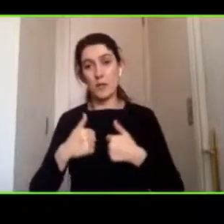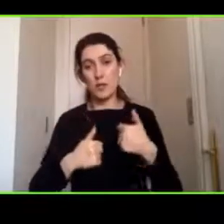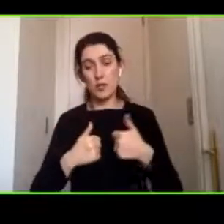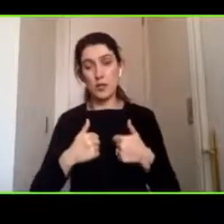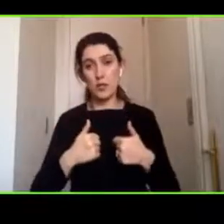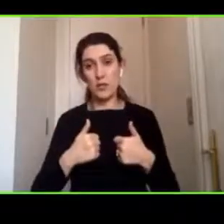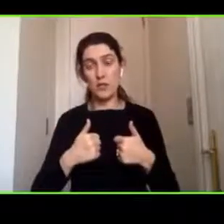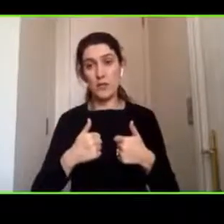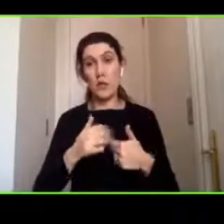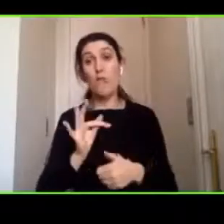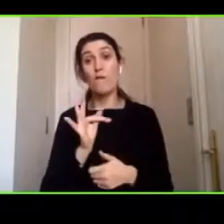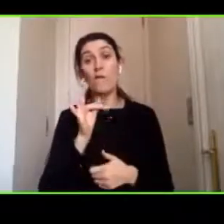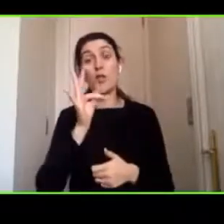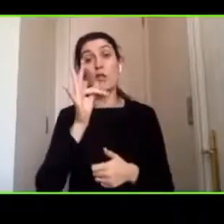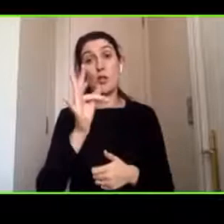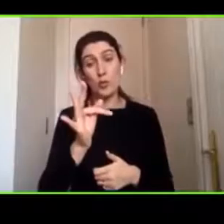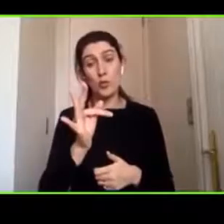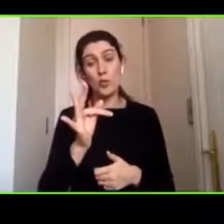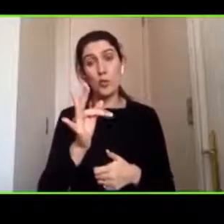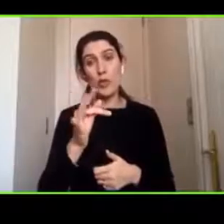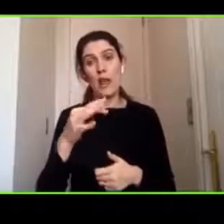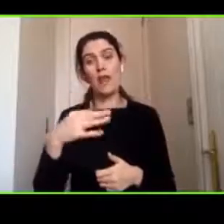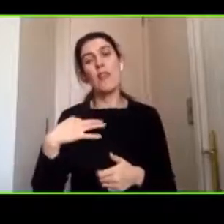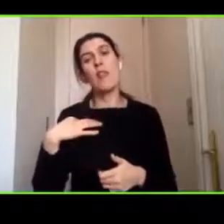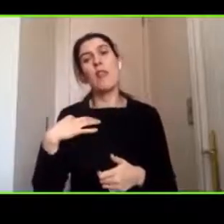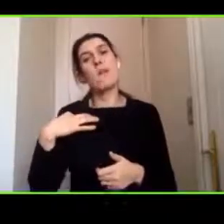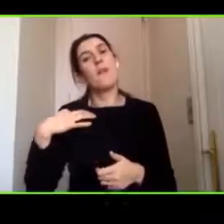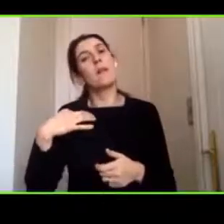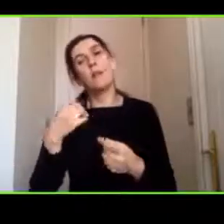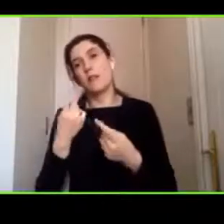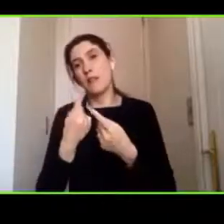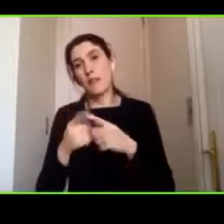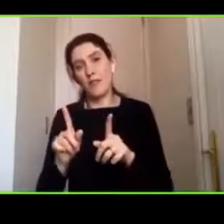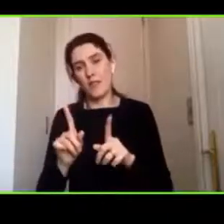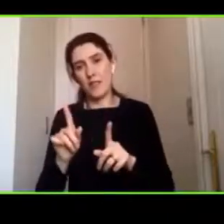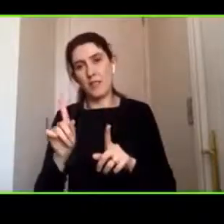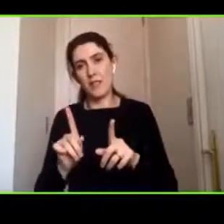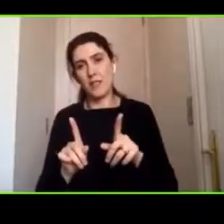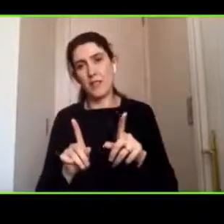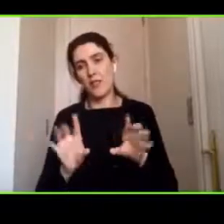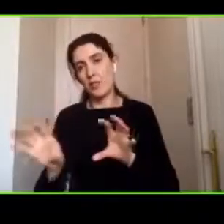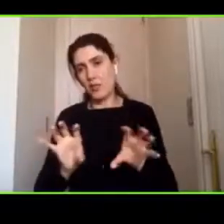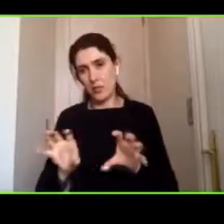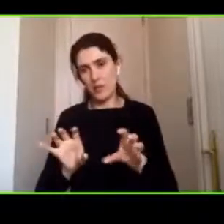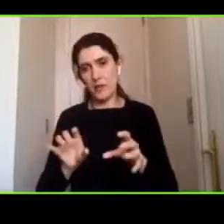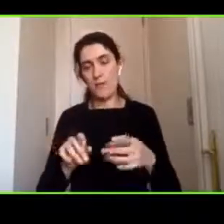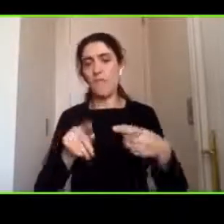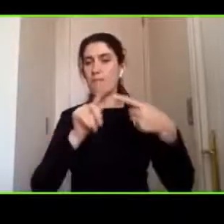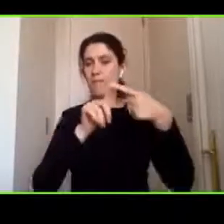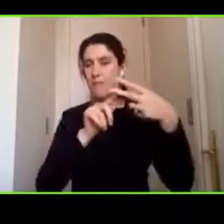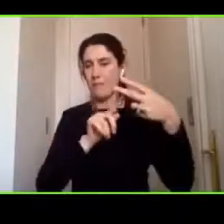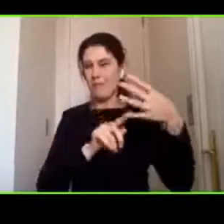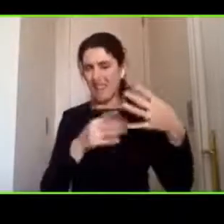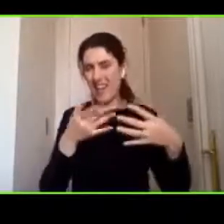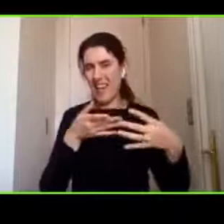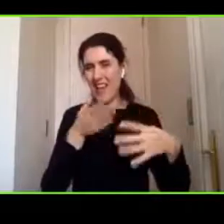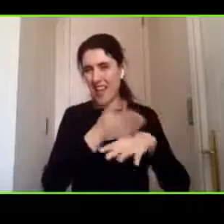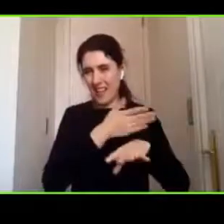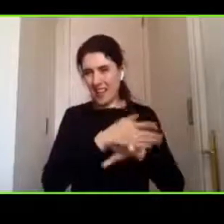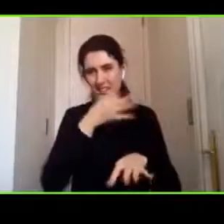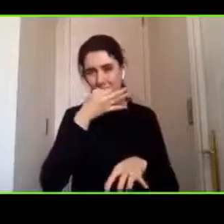pronóstico influyen muchísimos factores por lo tanto el seguimiento en un cerebro en desarrollo